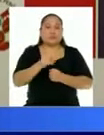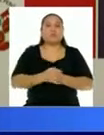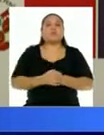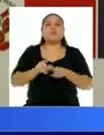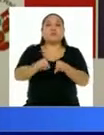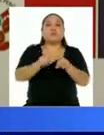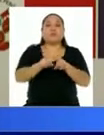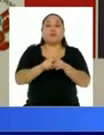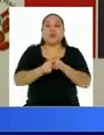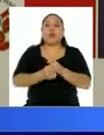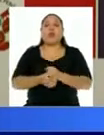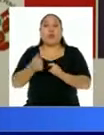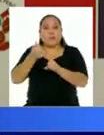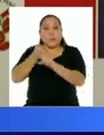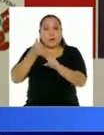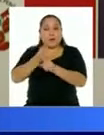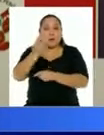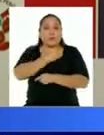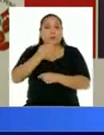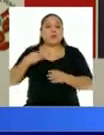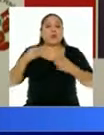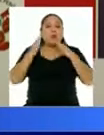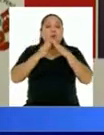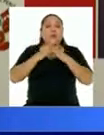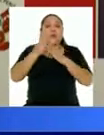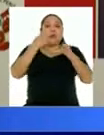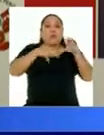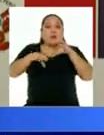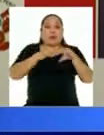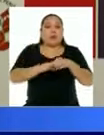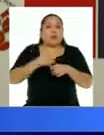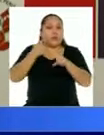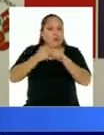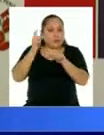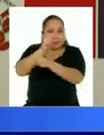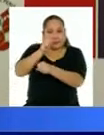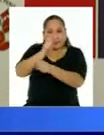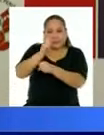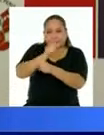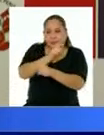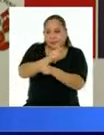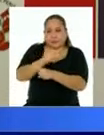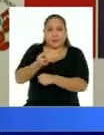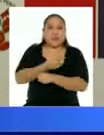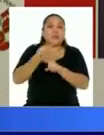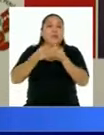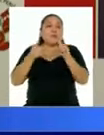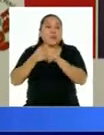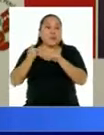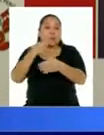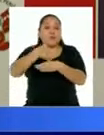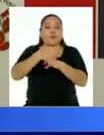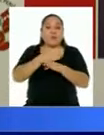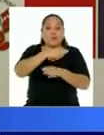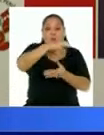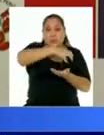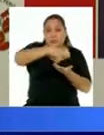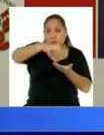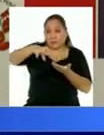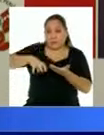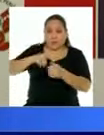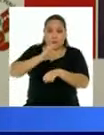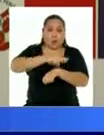también desde el Ministerio de Vivienda se están realizando capacitaciones constantes a los gobiernos locales para poder